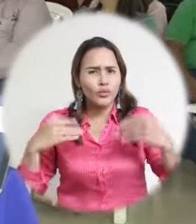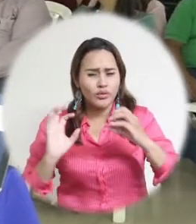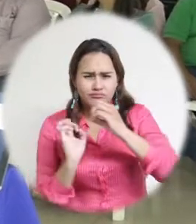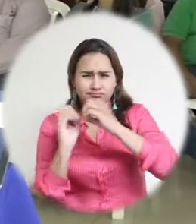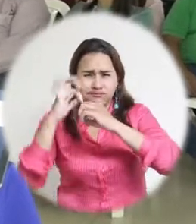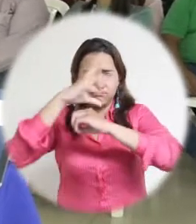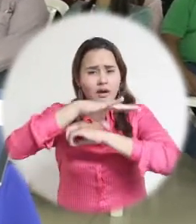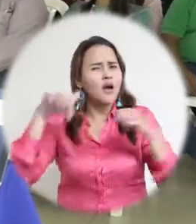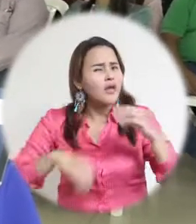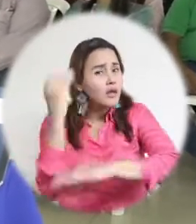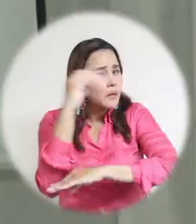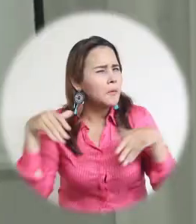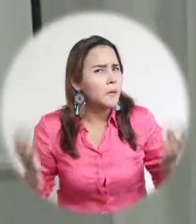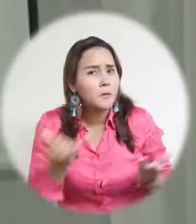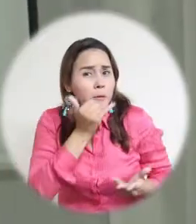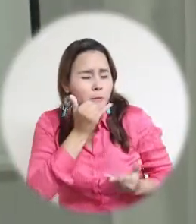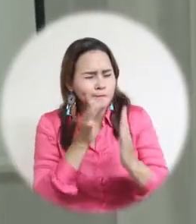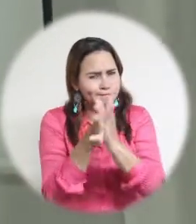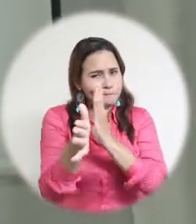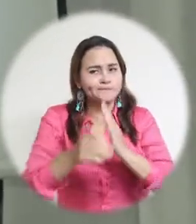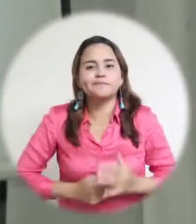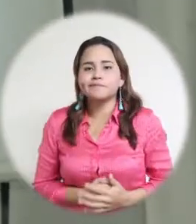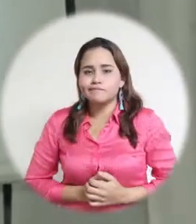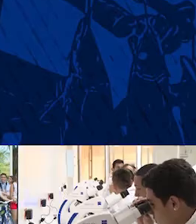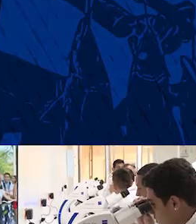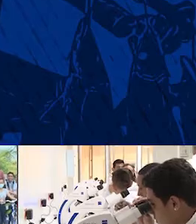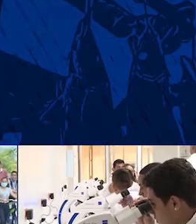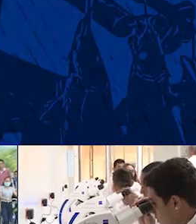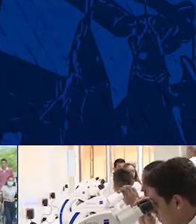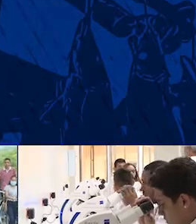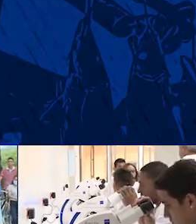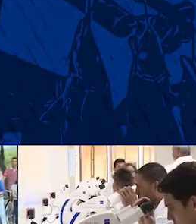Coronavirus en Colombia, ¿su alcance y qué paso seguir?